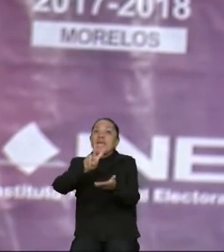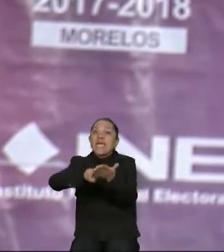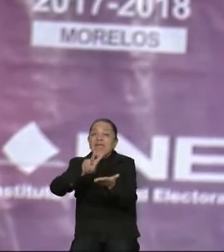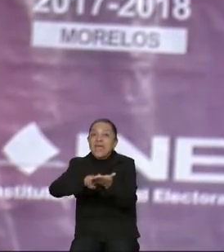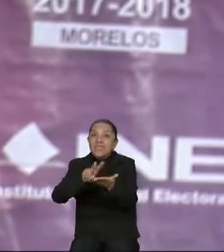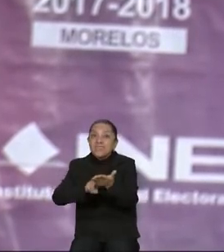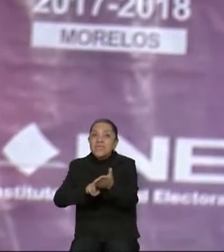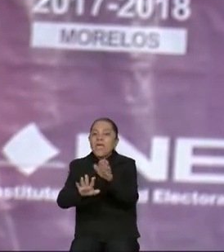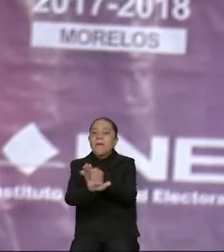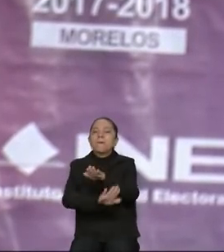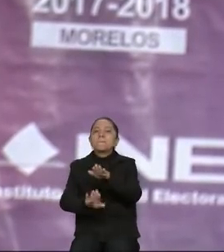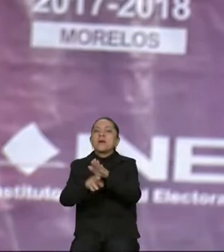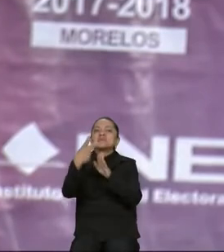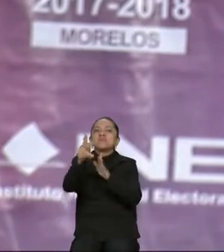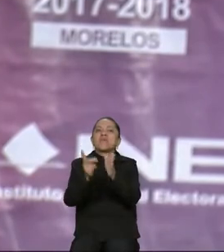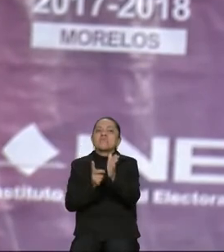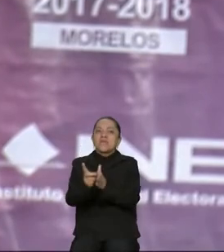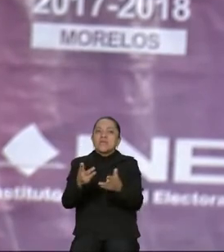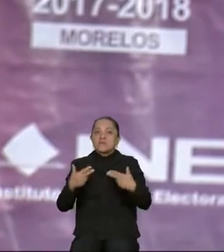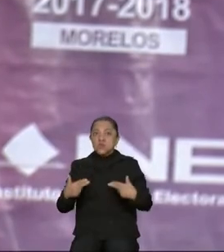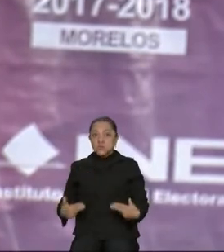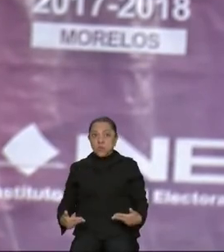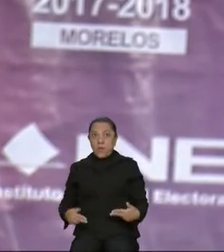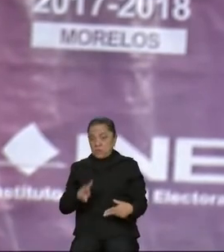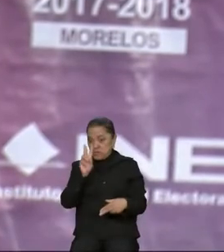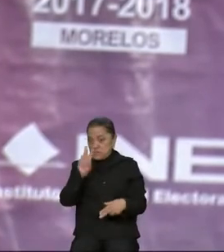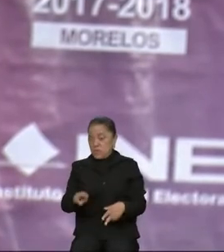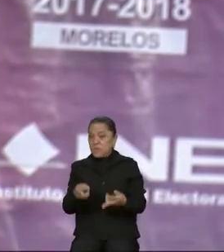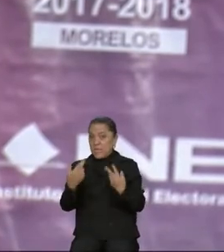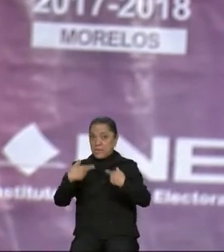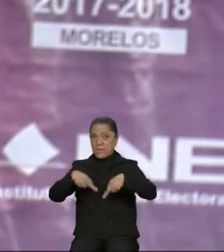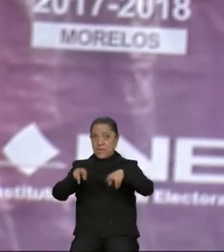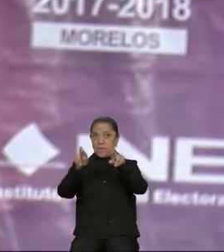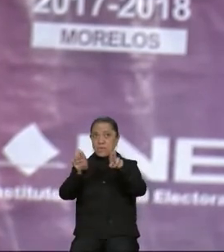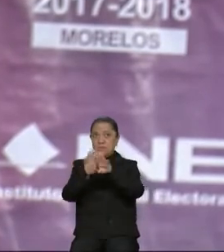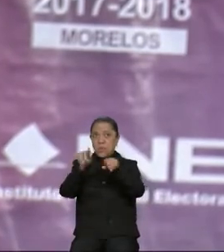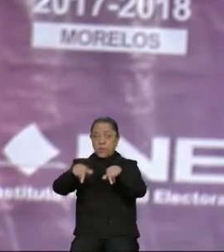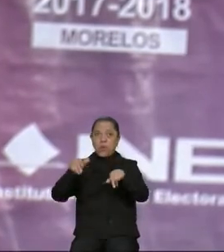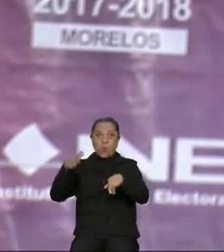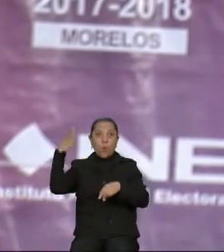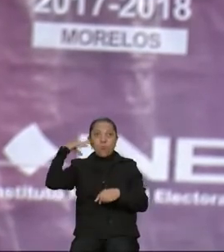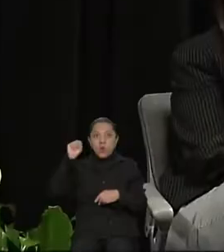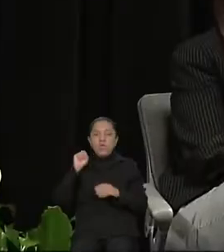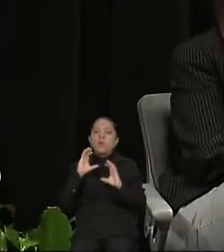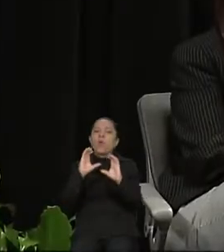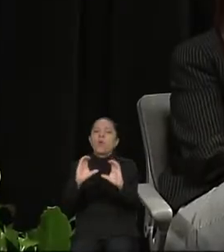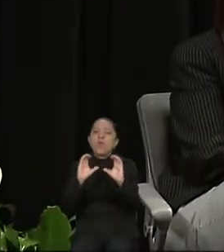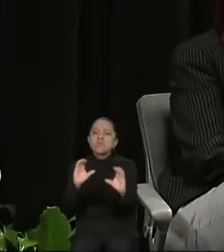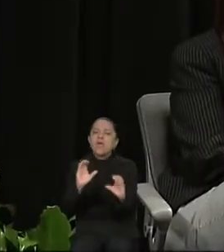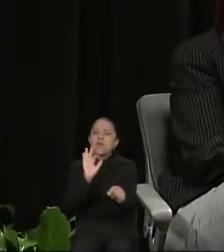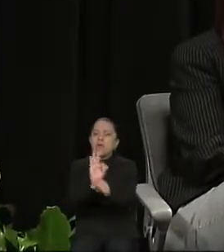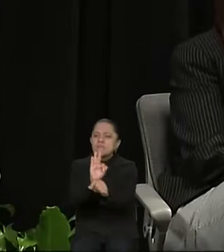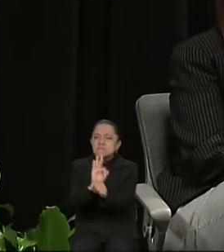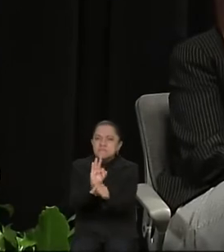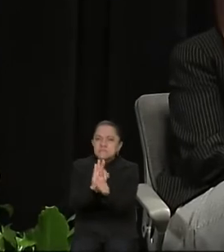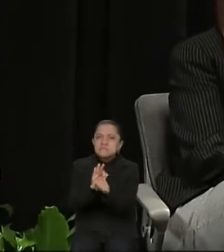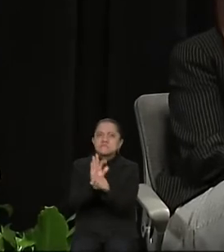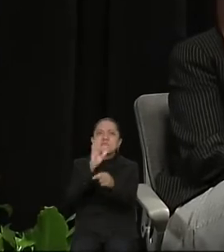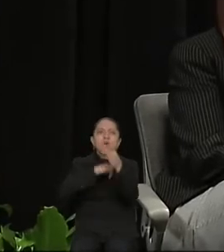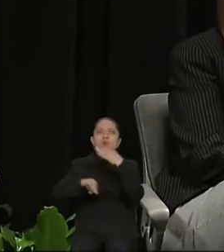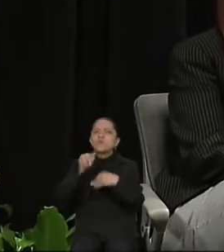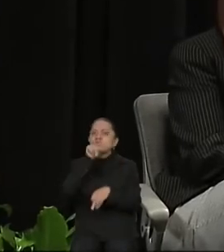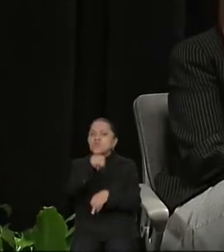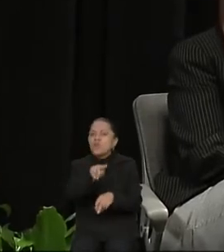derechos humanos que realmente representa como en el Estado de Morelos. Cuídala, protegela, dale todo lo que realmente se